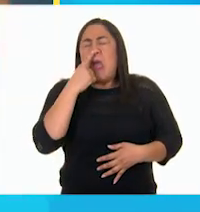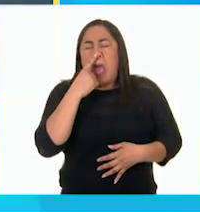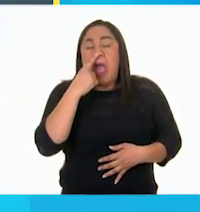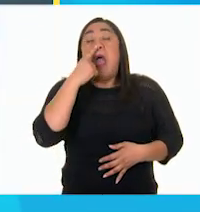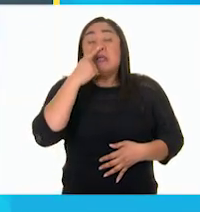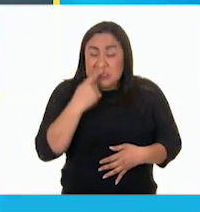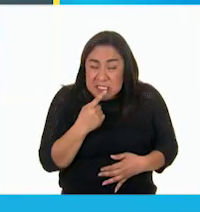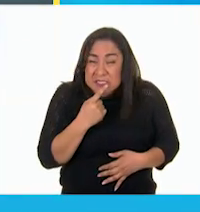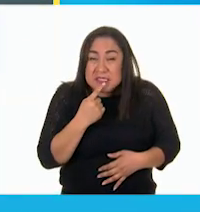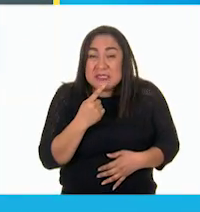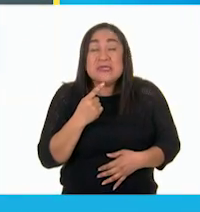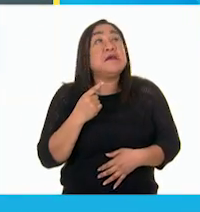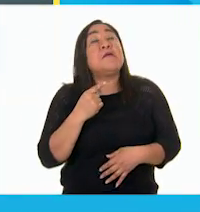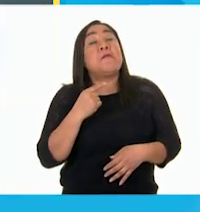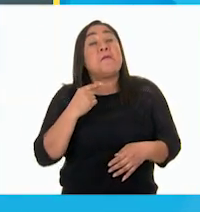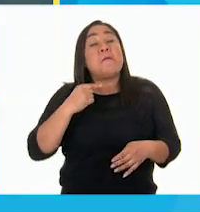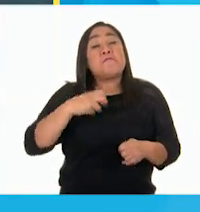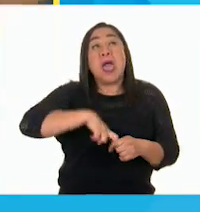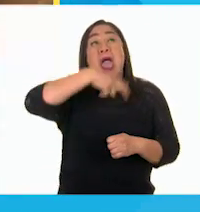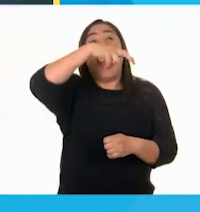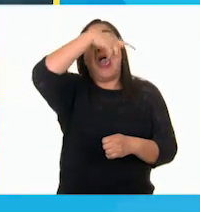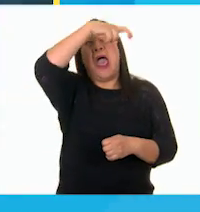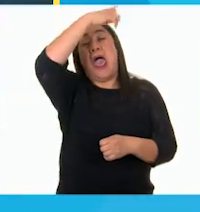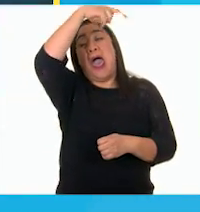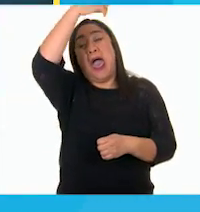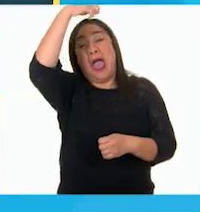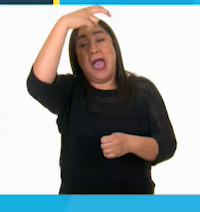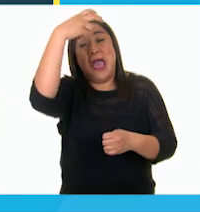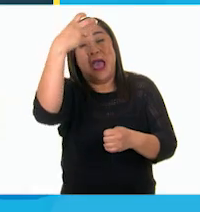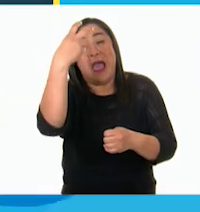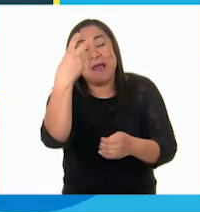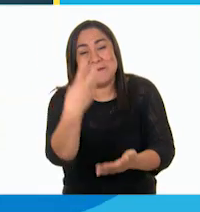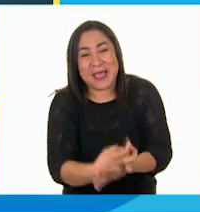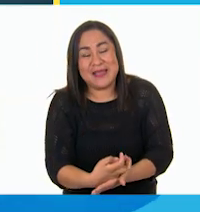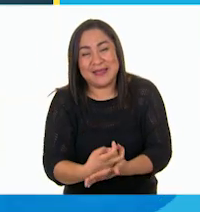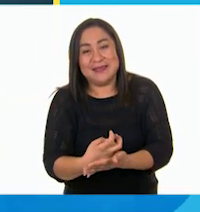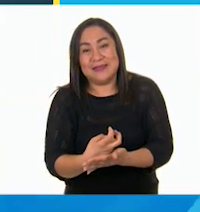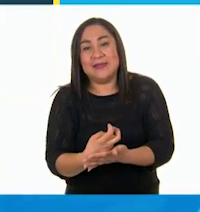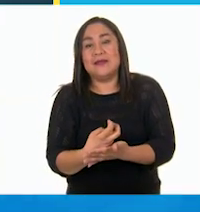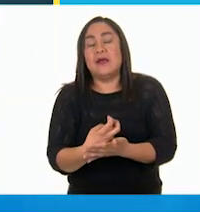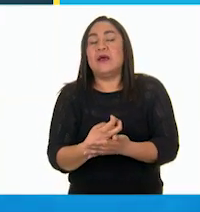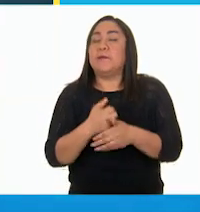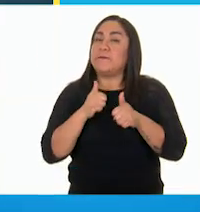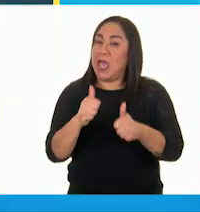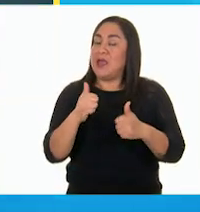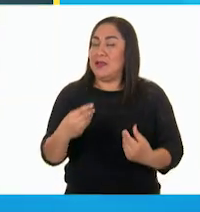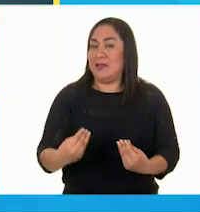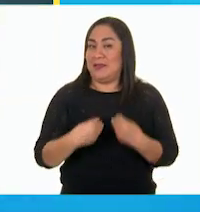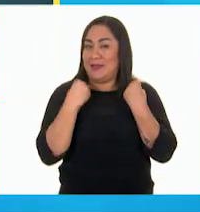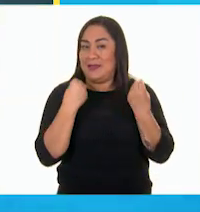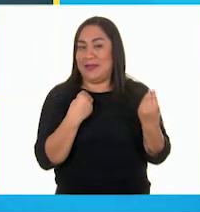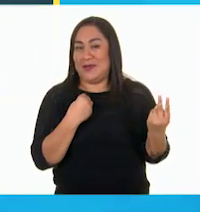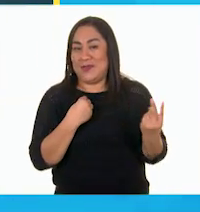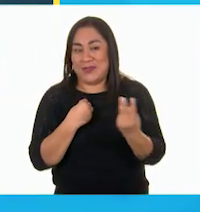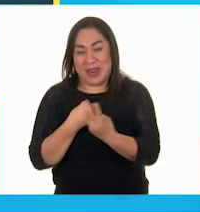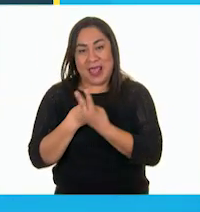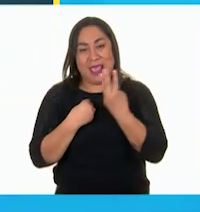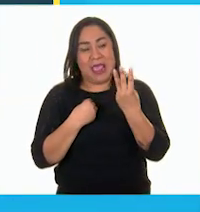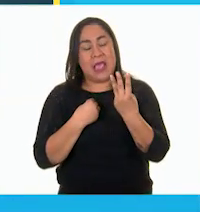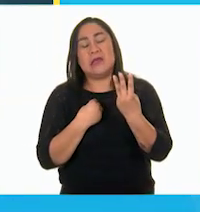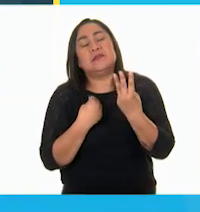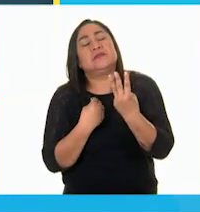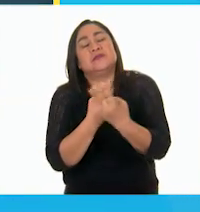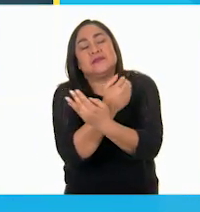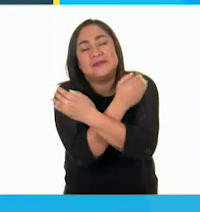Y ¡puuu! Salieron disparados. Estaban a salvo. Los tres se